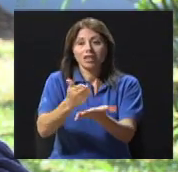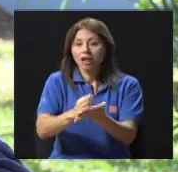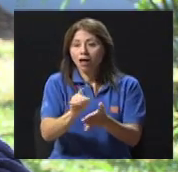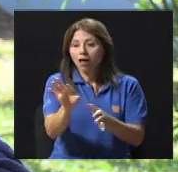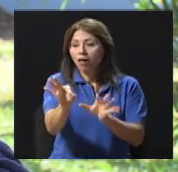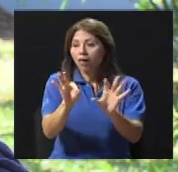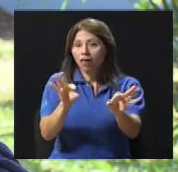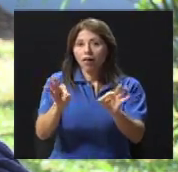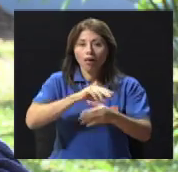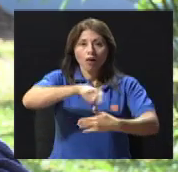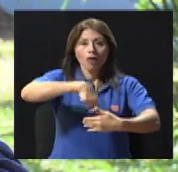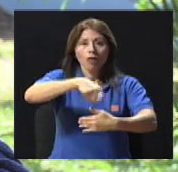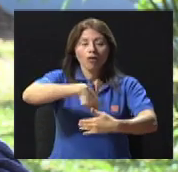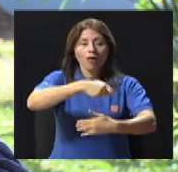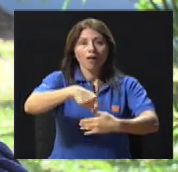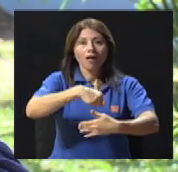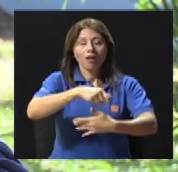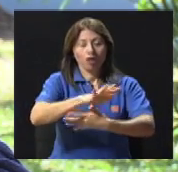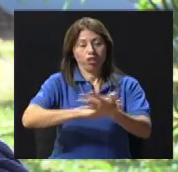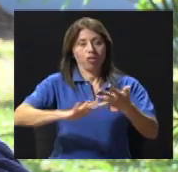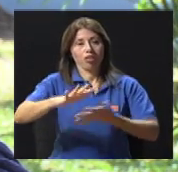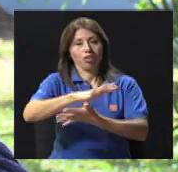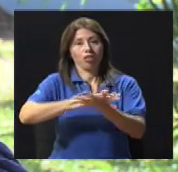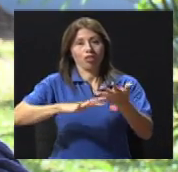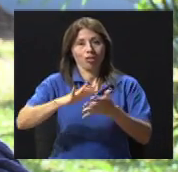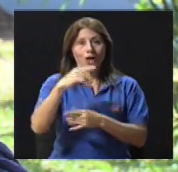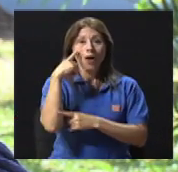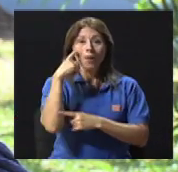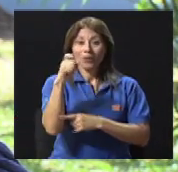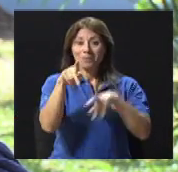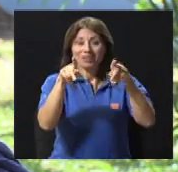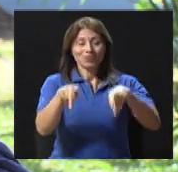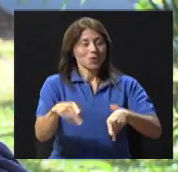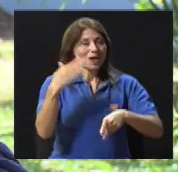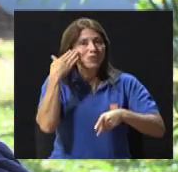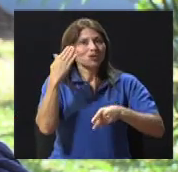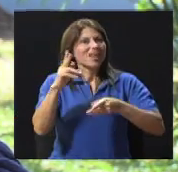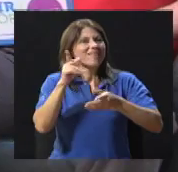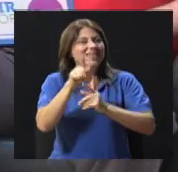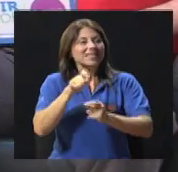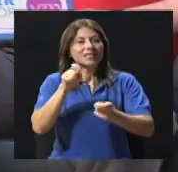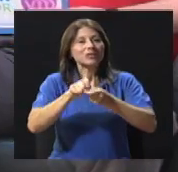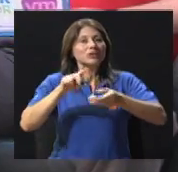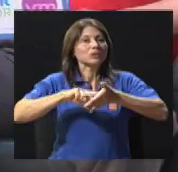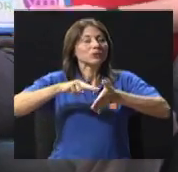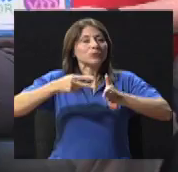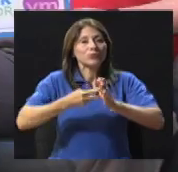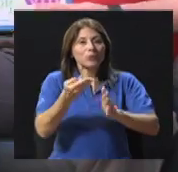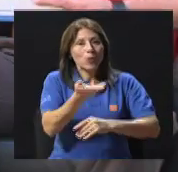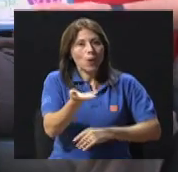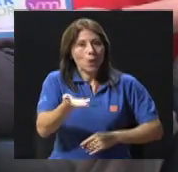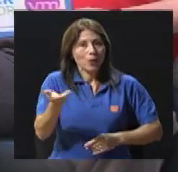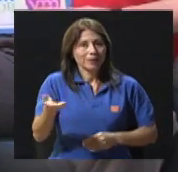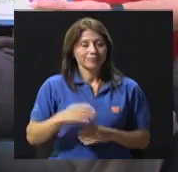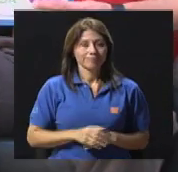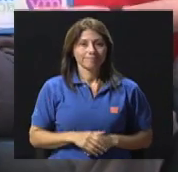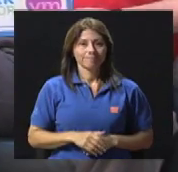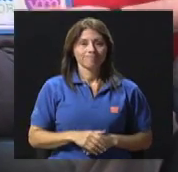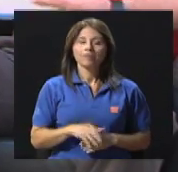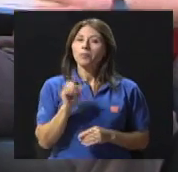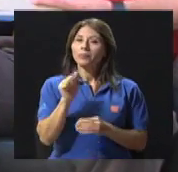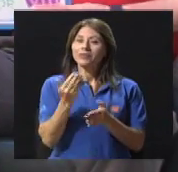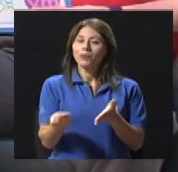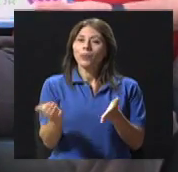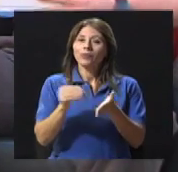¿Por qué? Porque se le pierde el significado referencial a los objetos, a las cosas. Claro que sí. Bueno, vamos a hacer una segunda